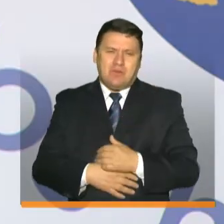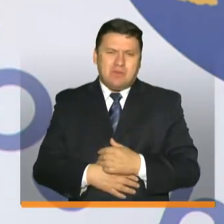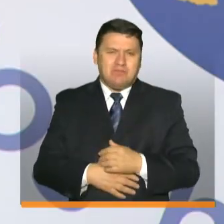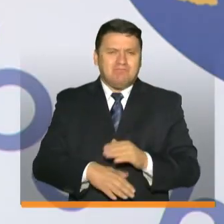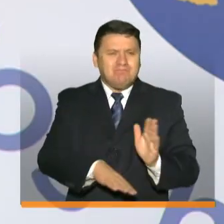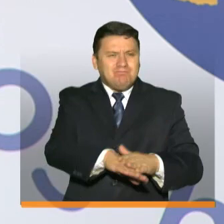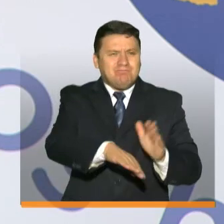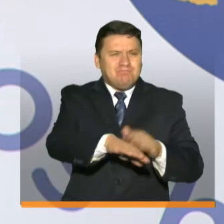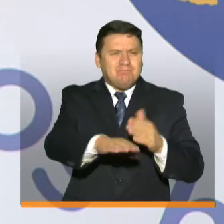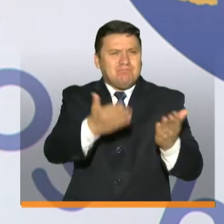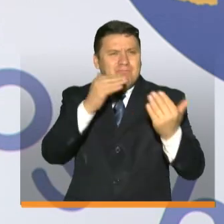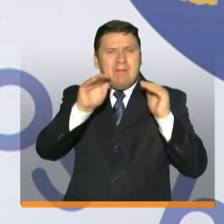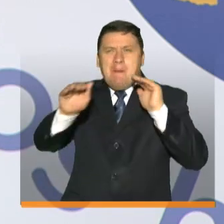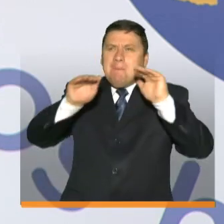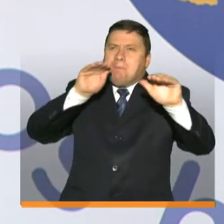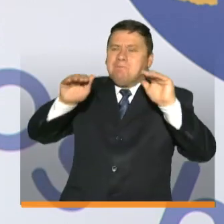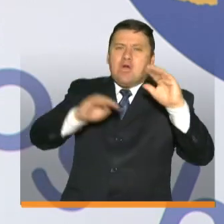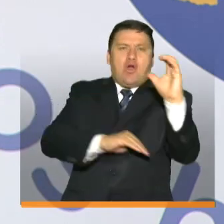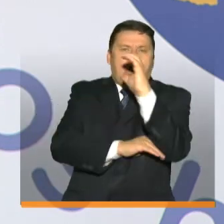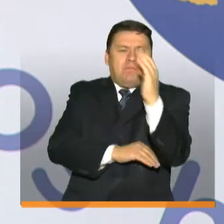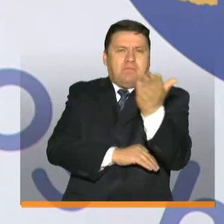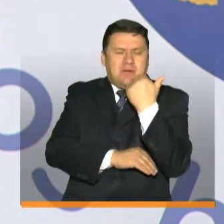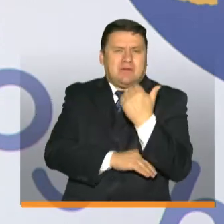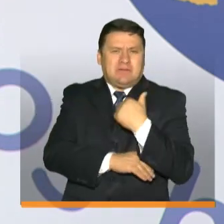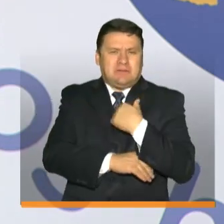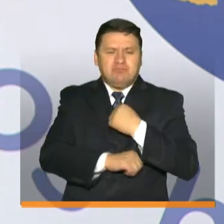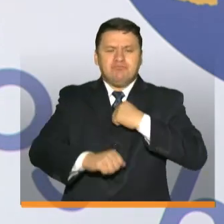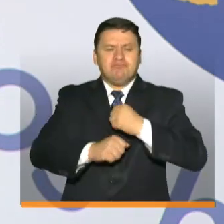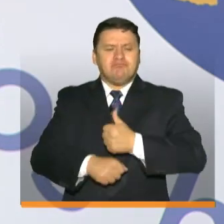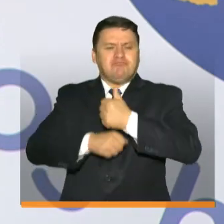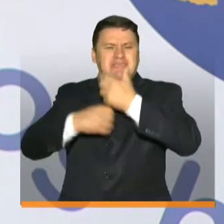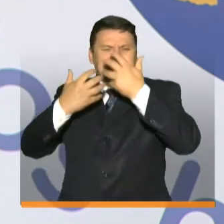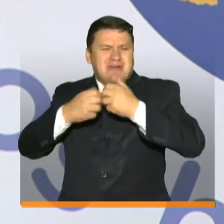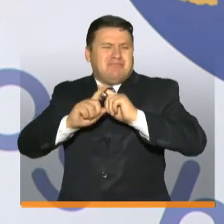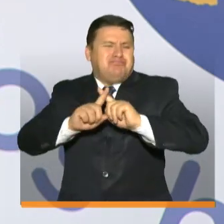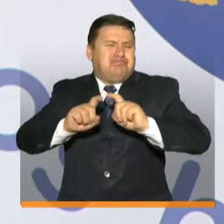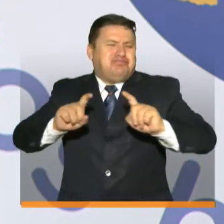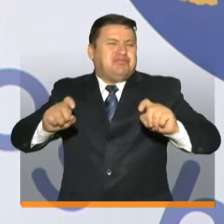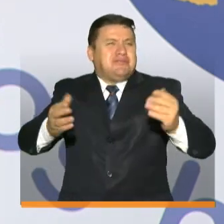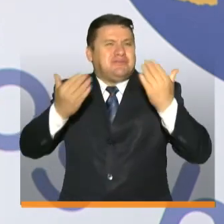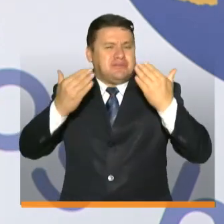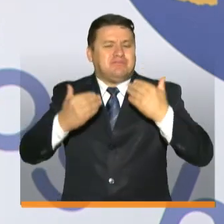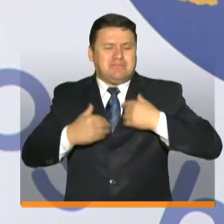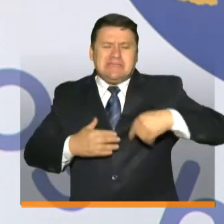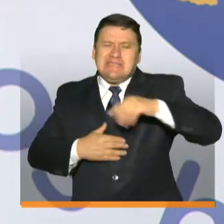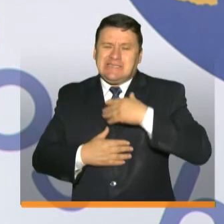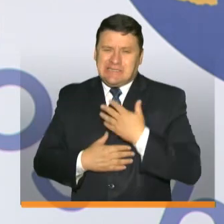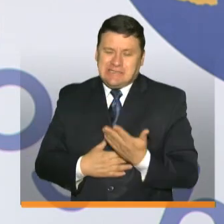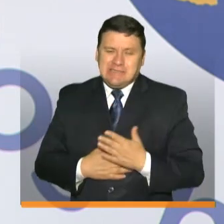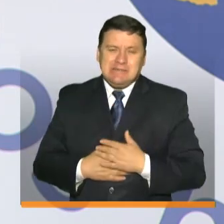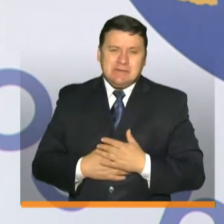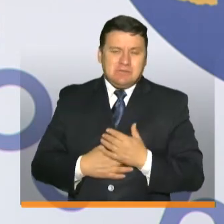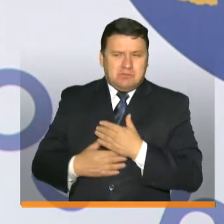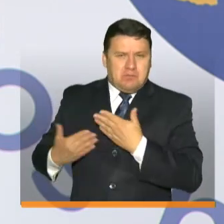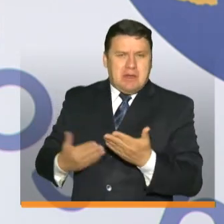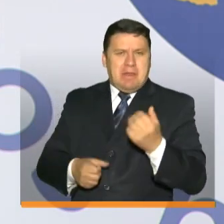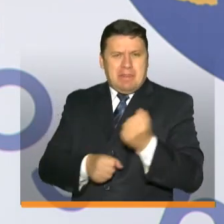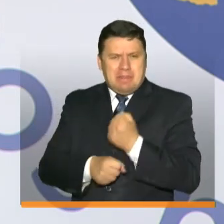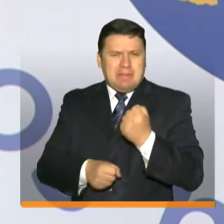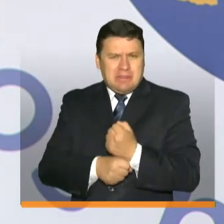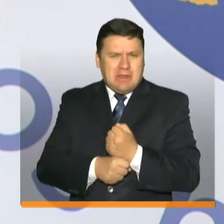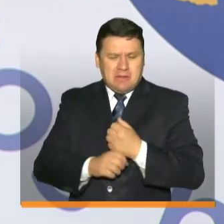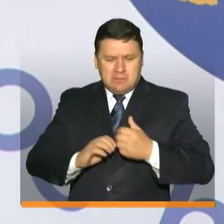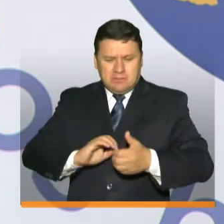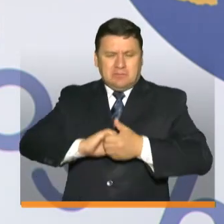convocar convocar a todos los colombianos desde el rol que ejercen y es aquí donde hemos venido trabajando también